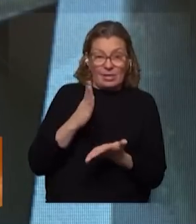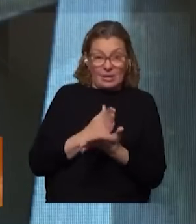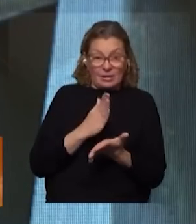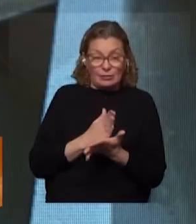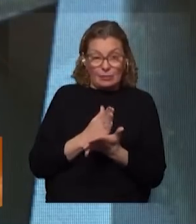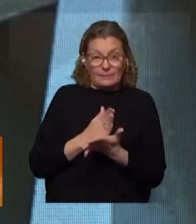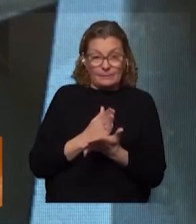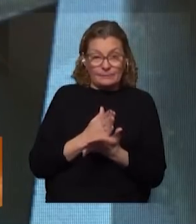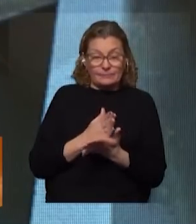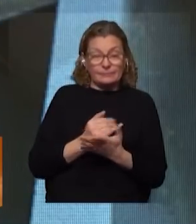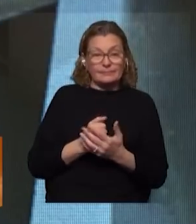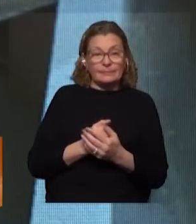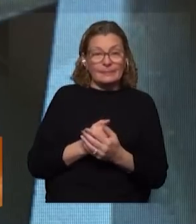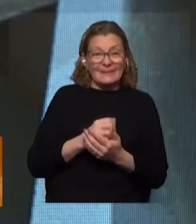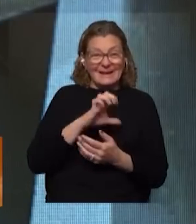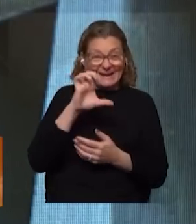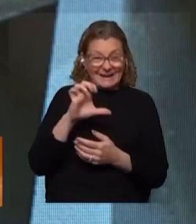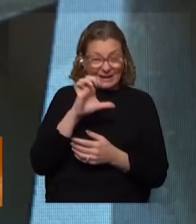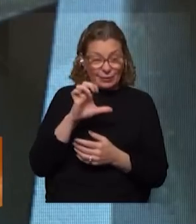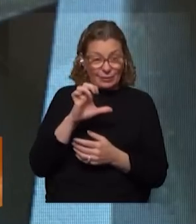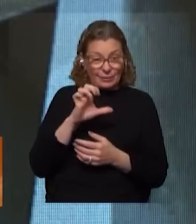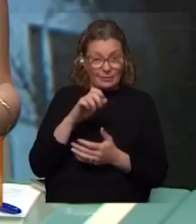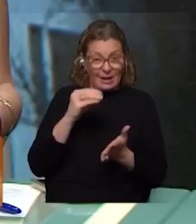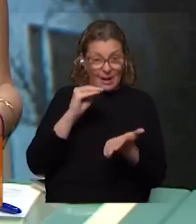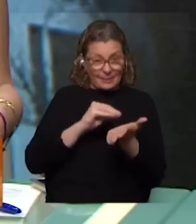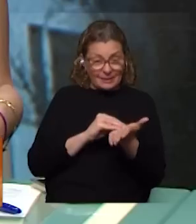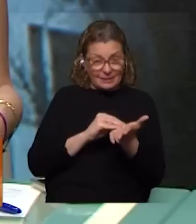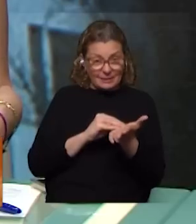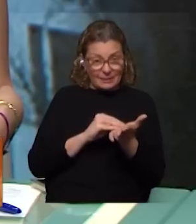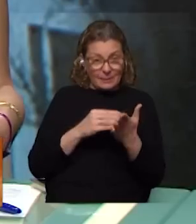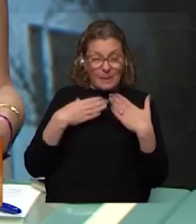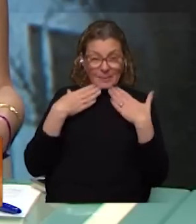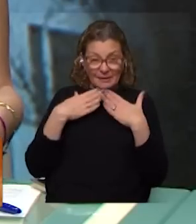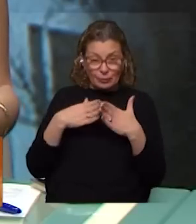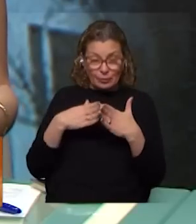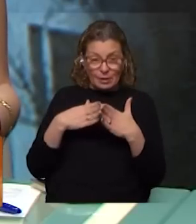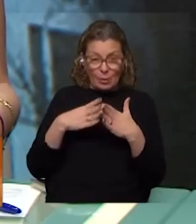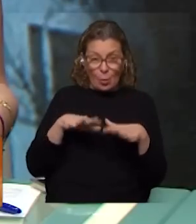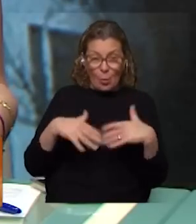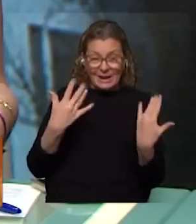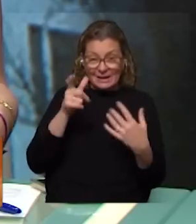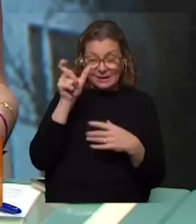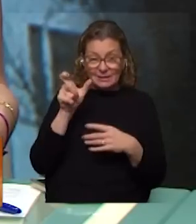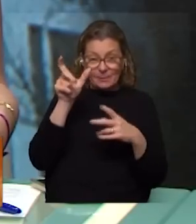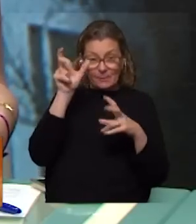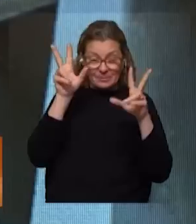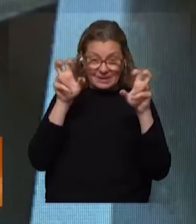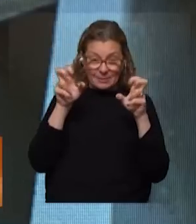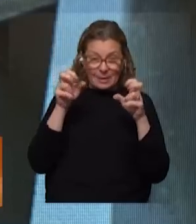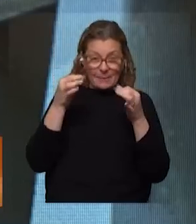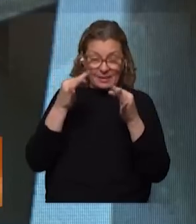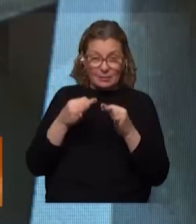adquirir ¿para enero están agendando para consultas personales por cualquier tema? estábamos hablando